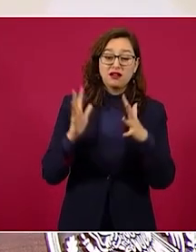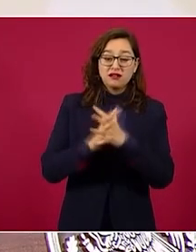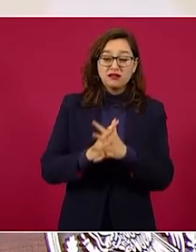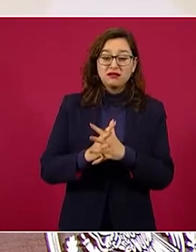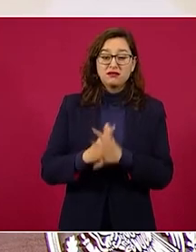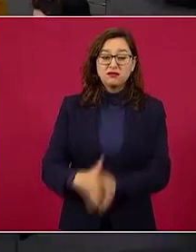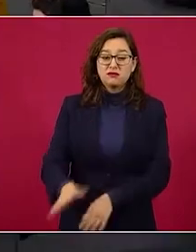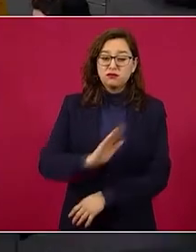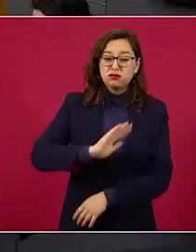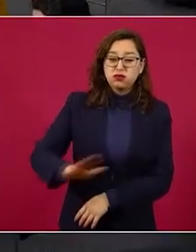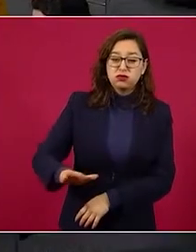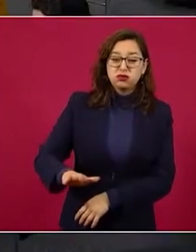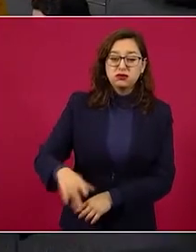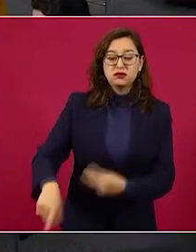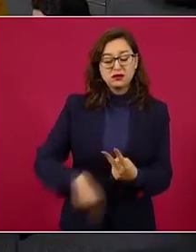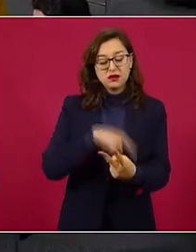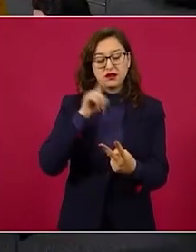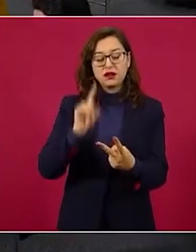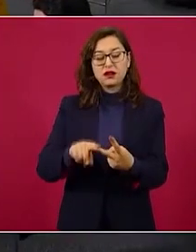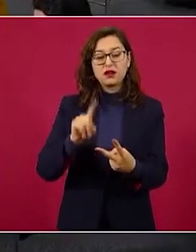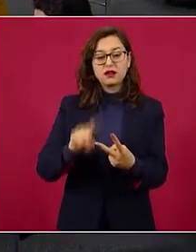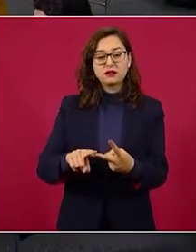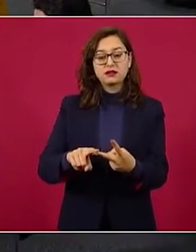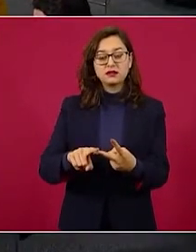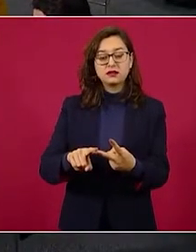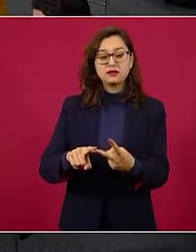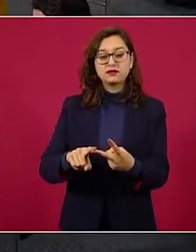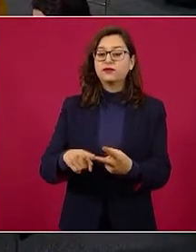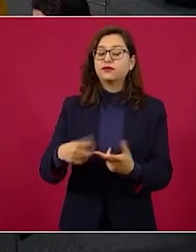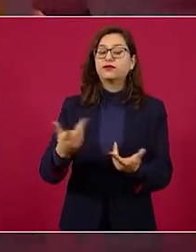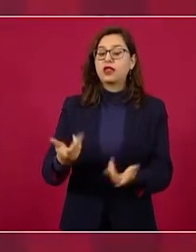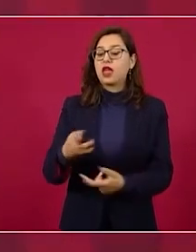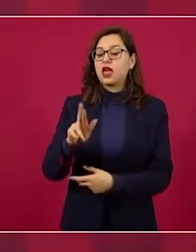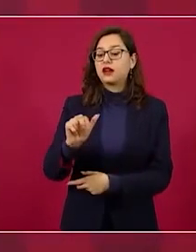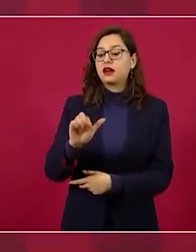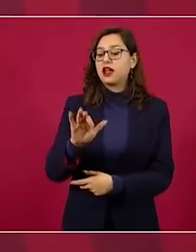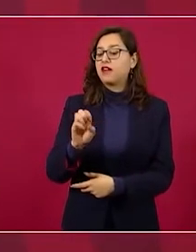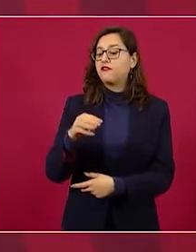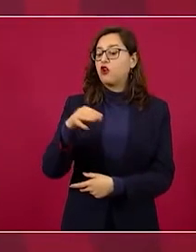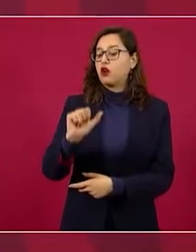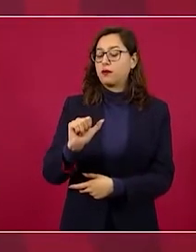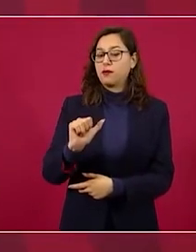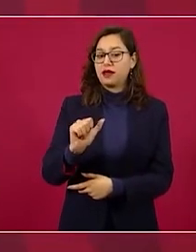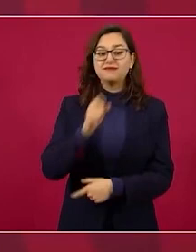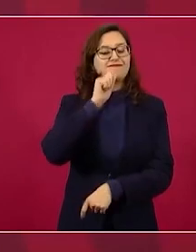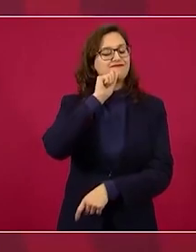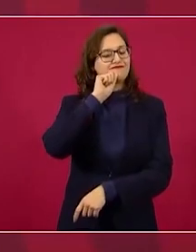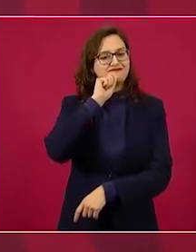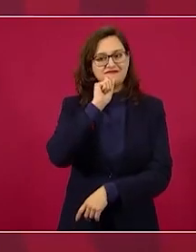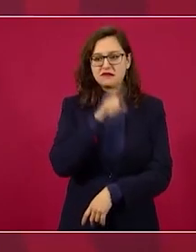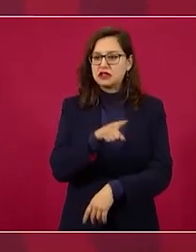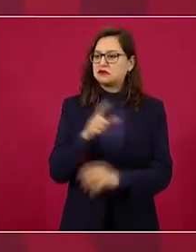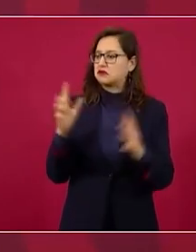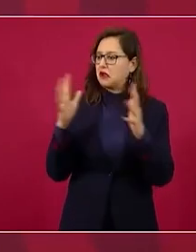la segunda transformación la reforma lo mismo